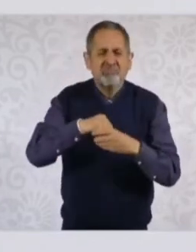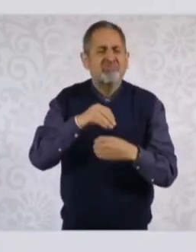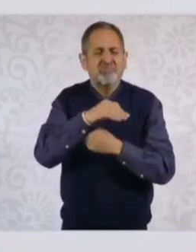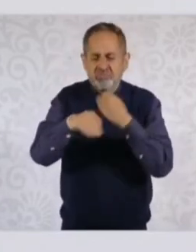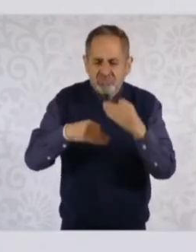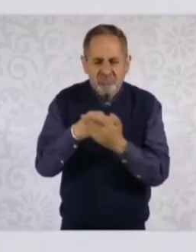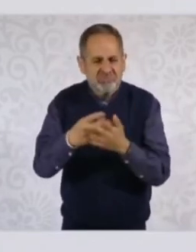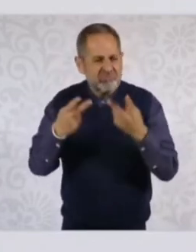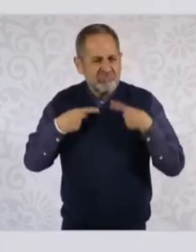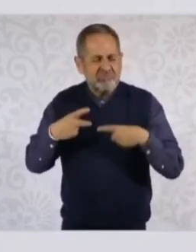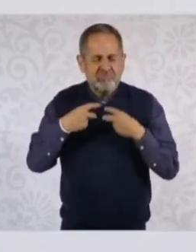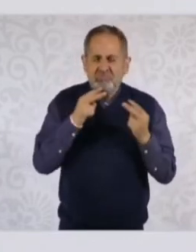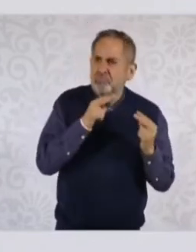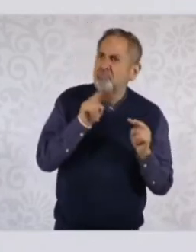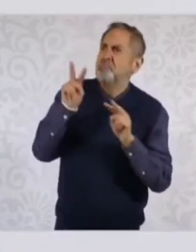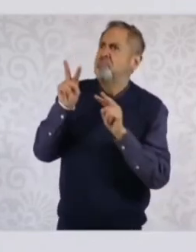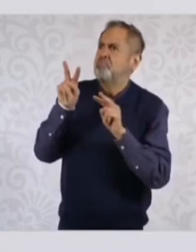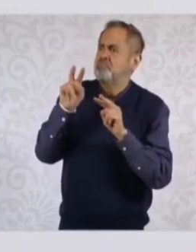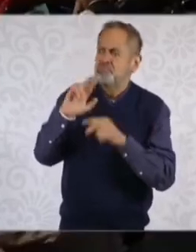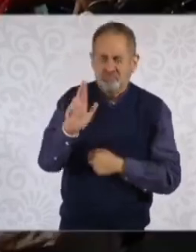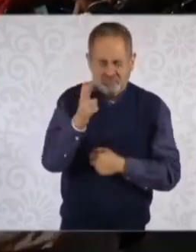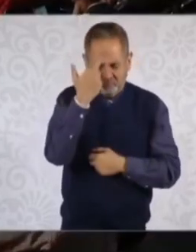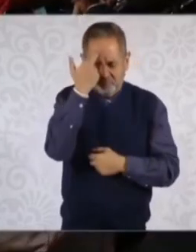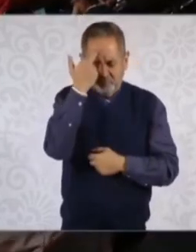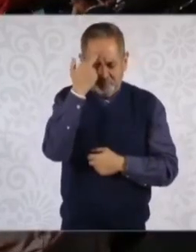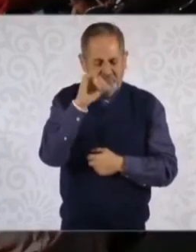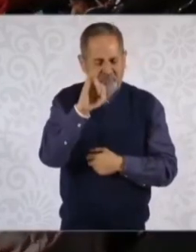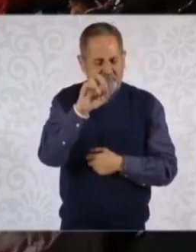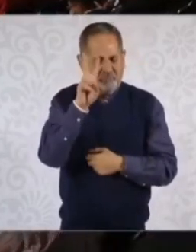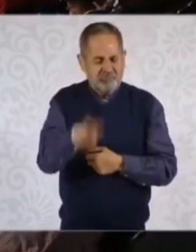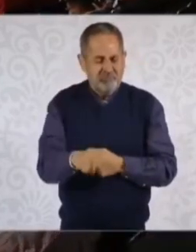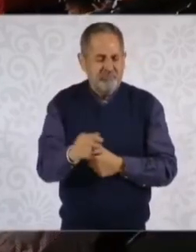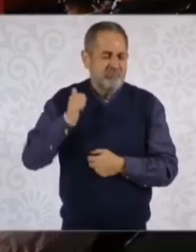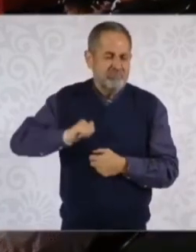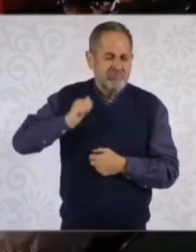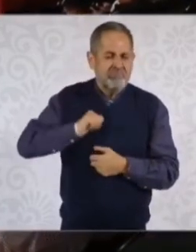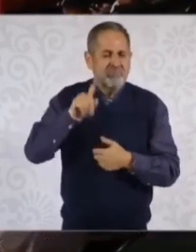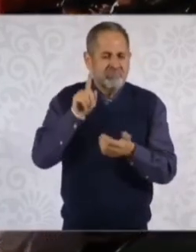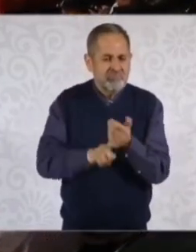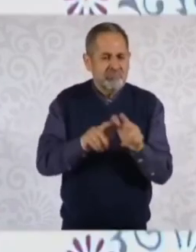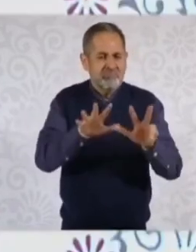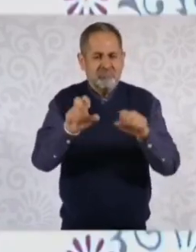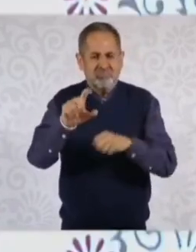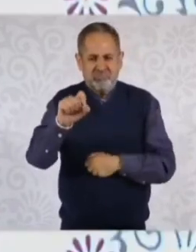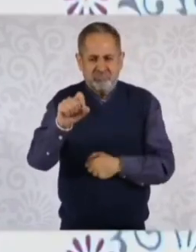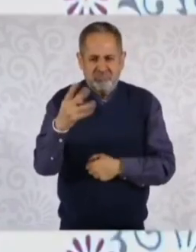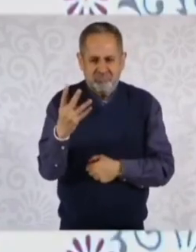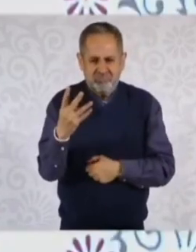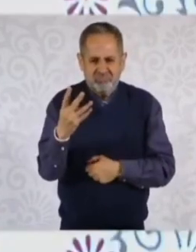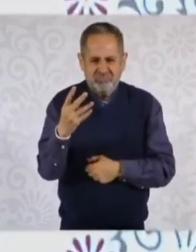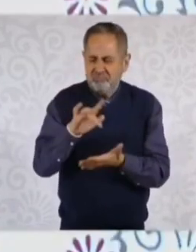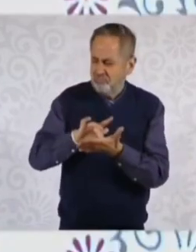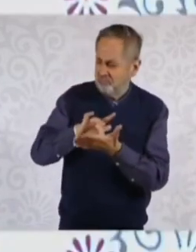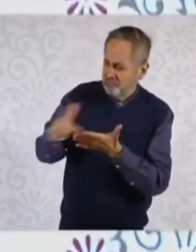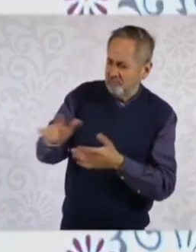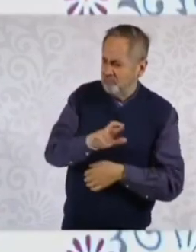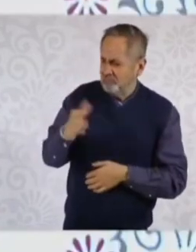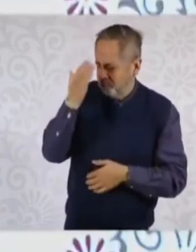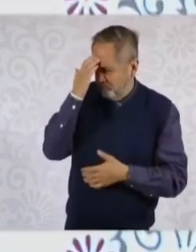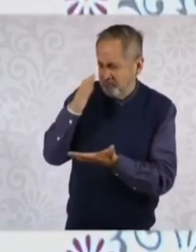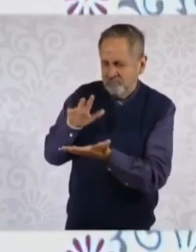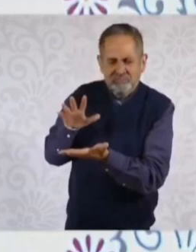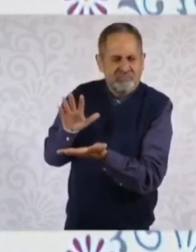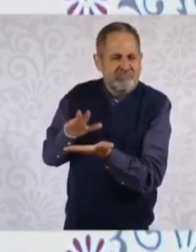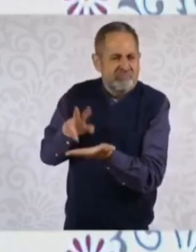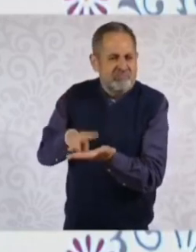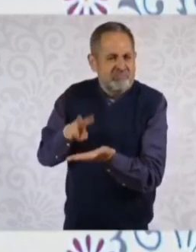debemos voltear a aquellos constituyentes de mil ochocientos veinticuatro y reconocer su valía. El